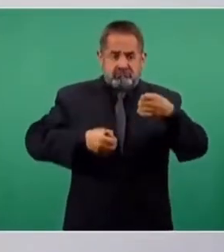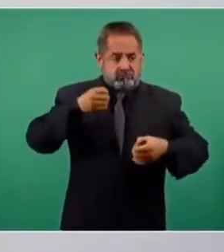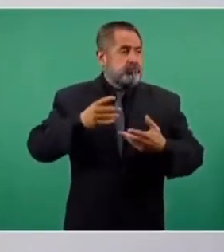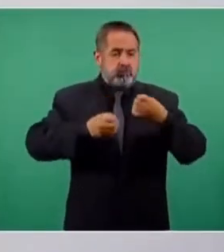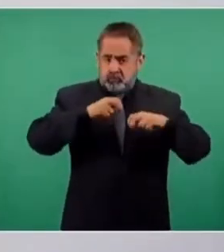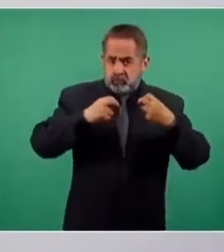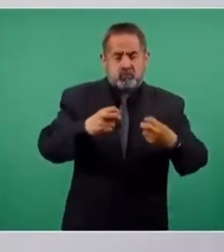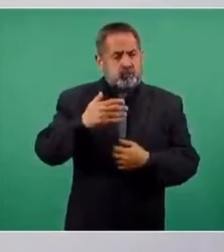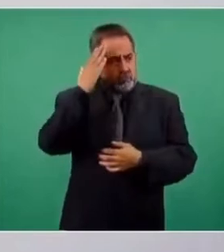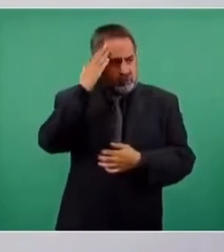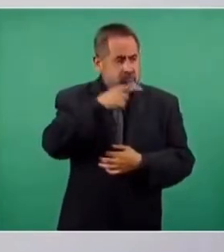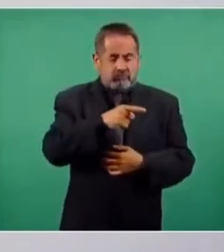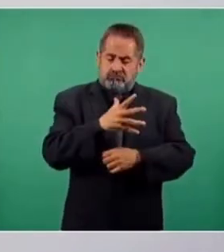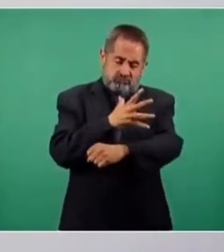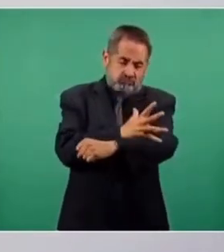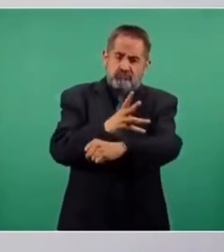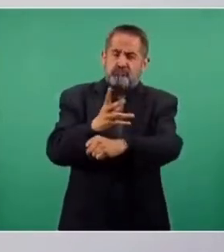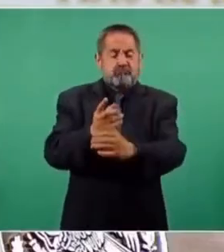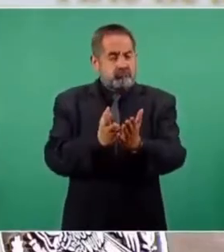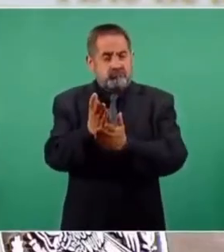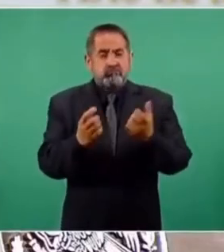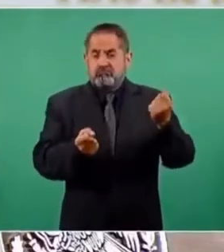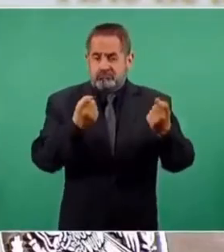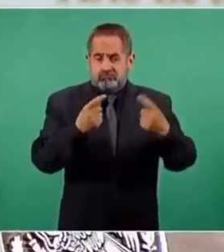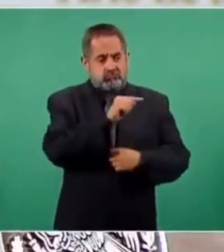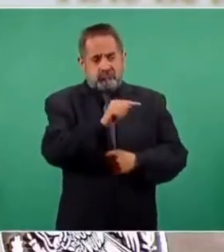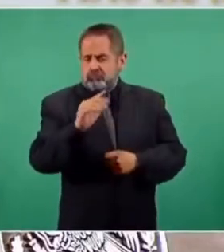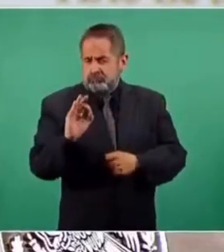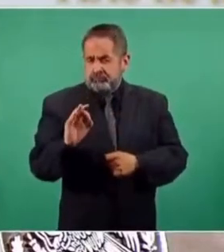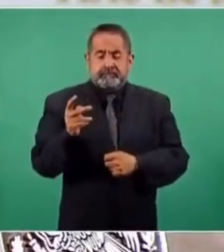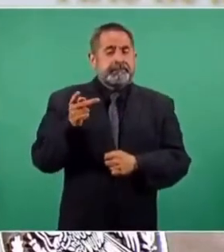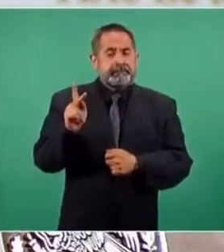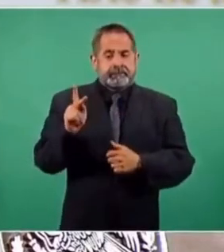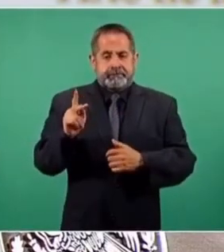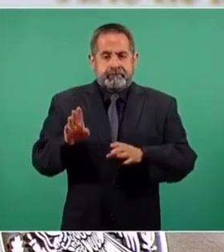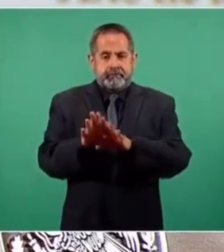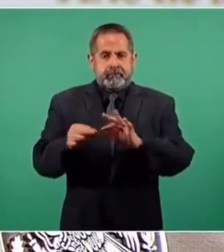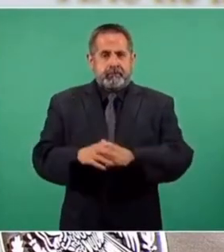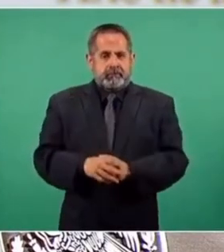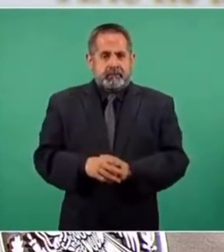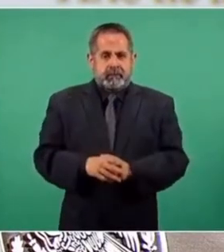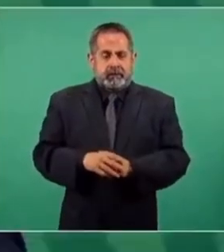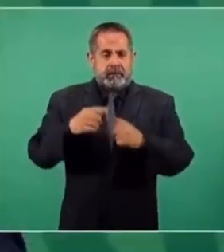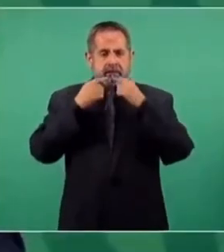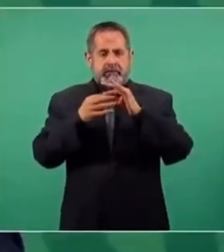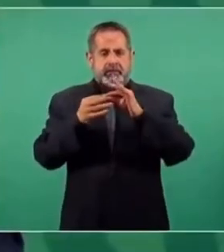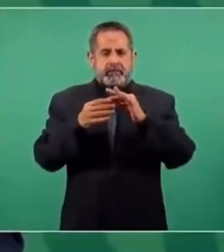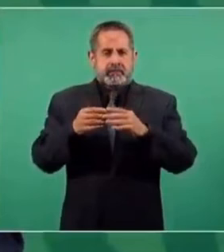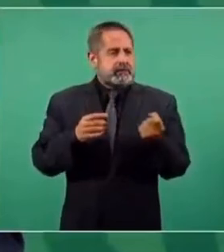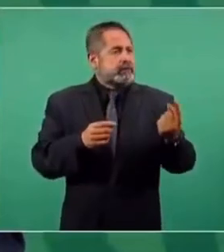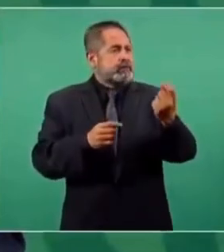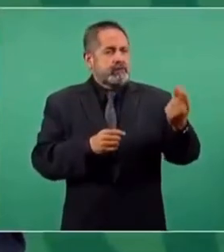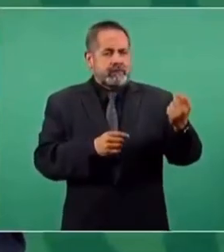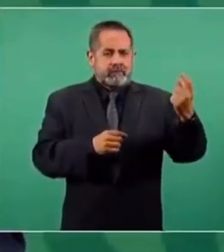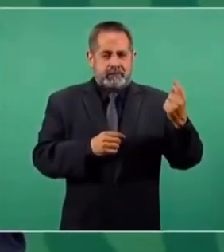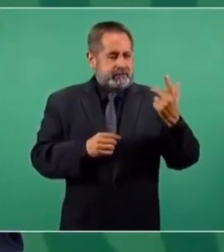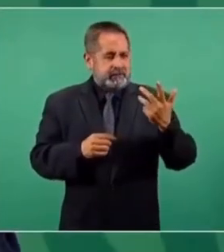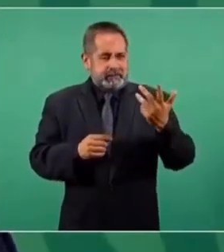magistrados, hay ministros íntegros, pero es la excepción, no la regla.